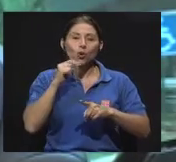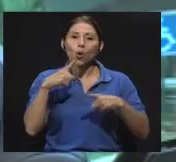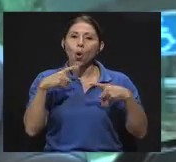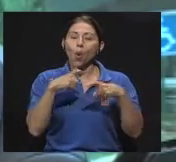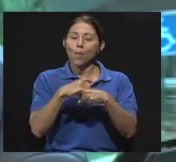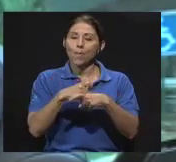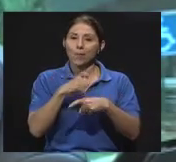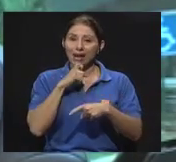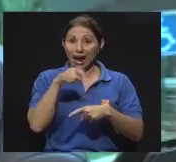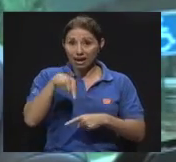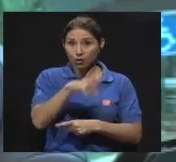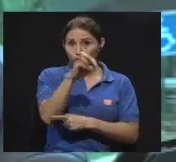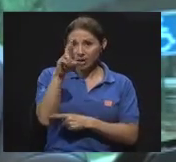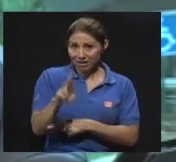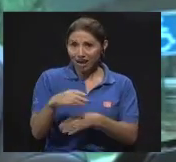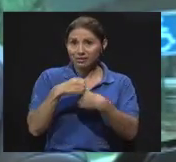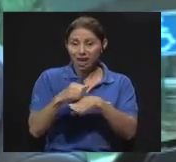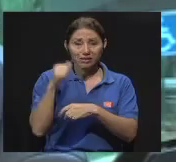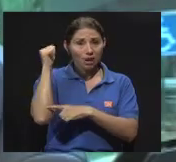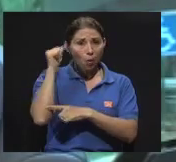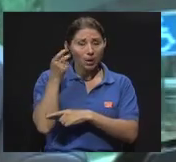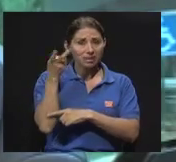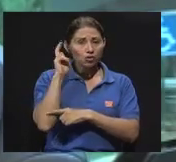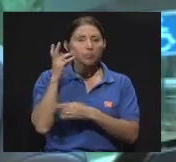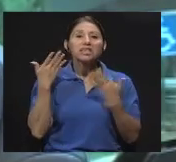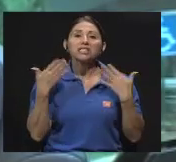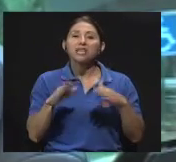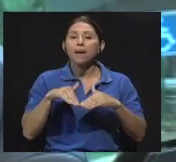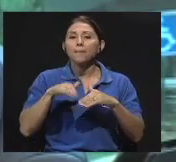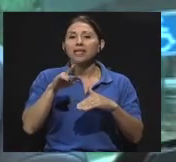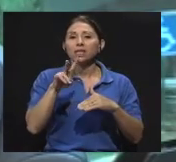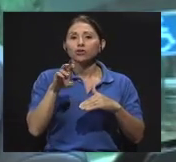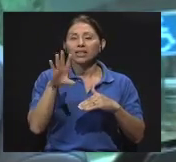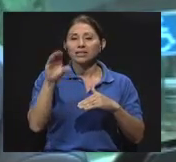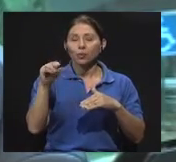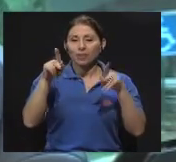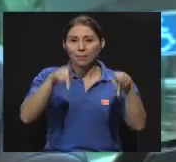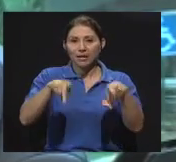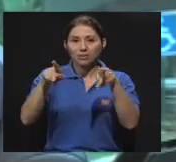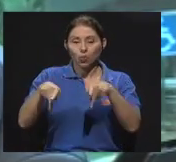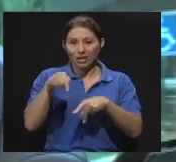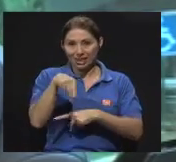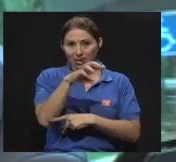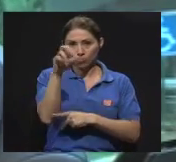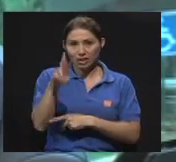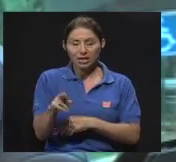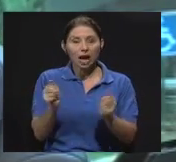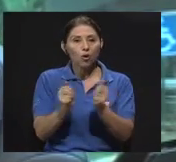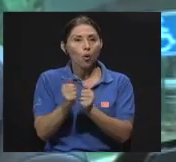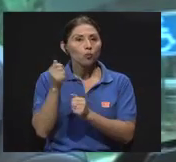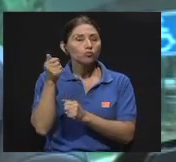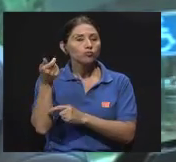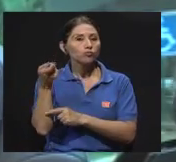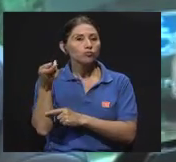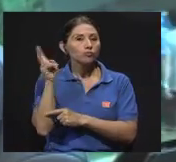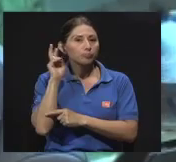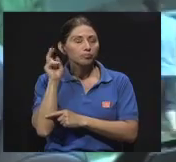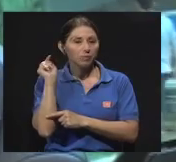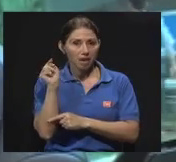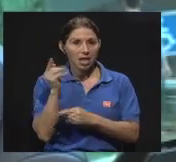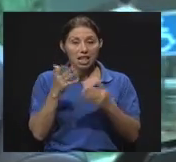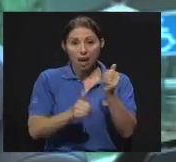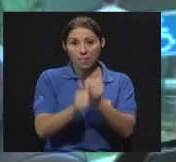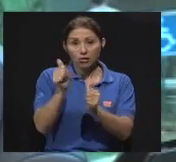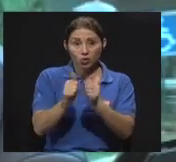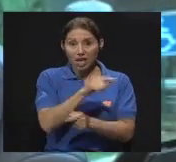se hace esa operación, ¿verdad?, ya hay más de 250 personas en Costa Rica con implante coclear, y la gran mayoría